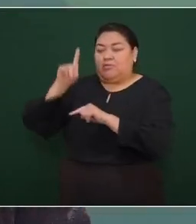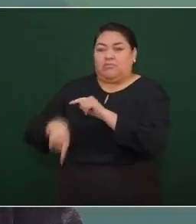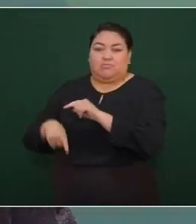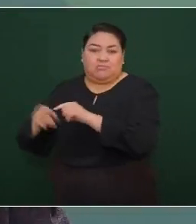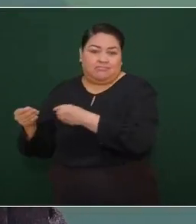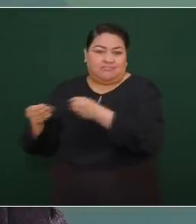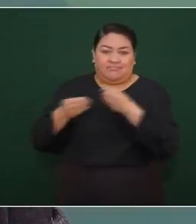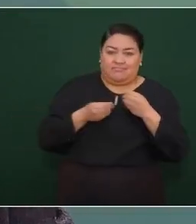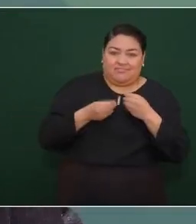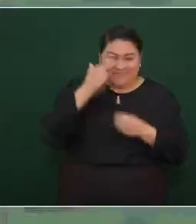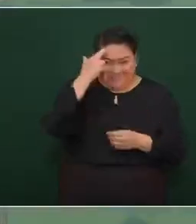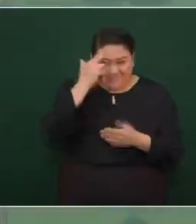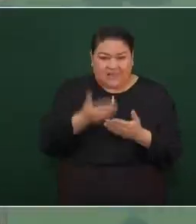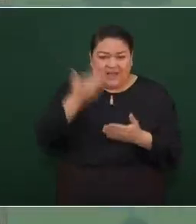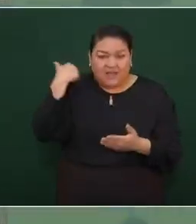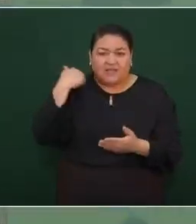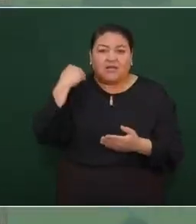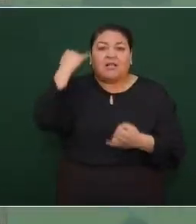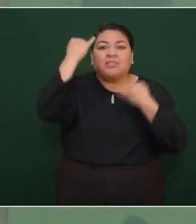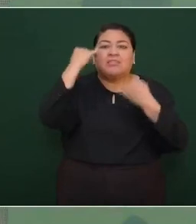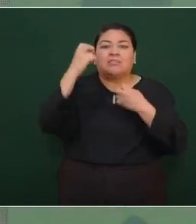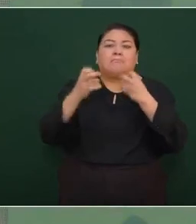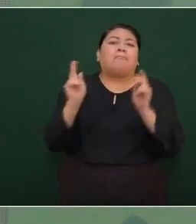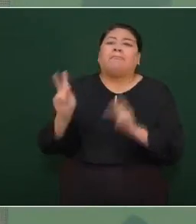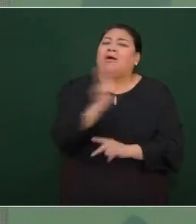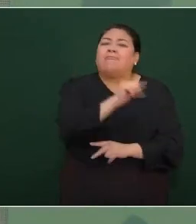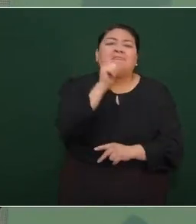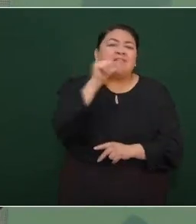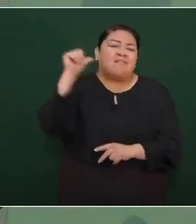va a quitar un poco un lo de ayer